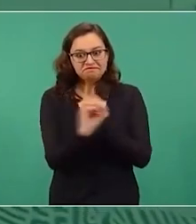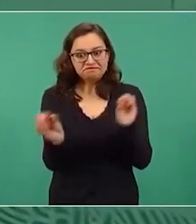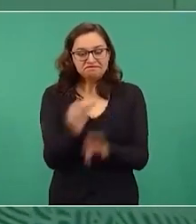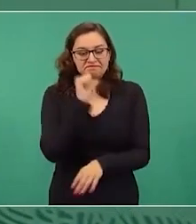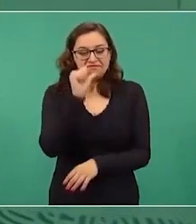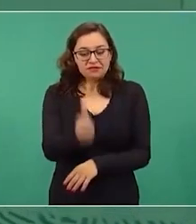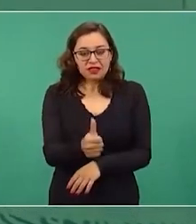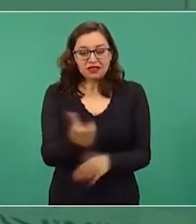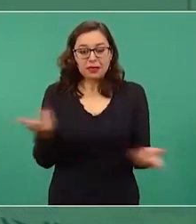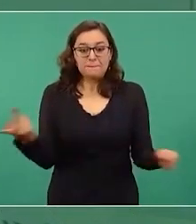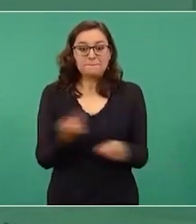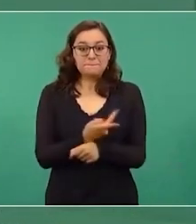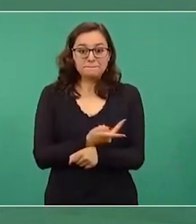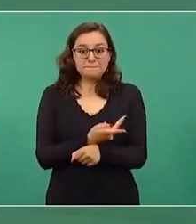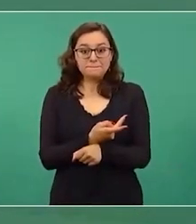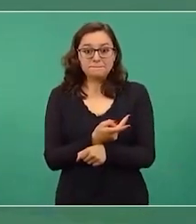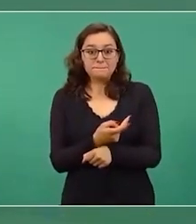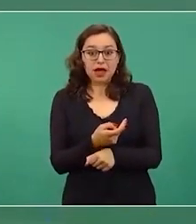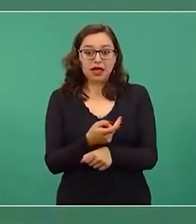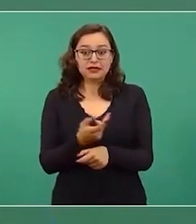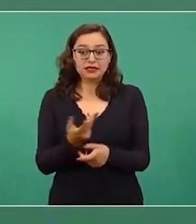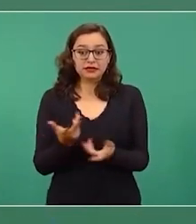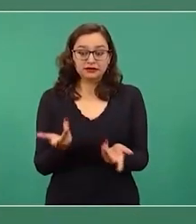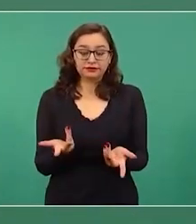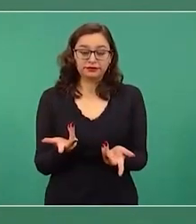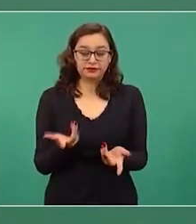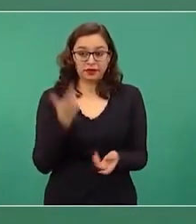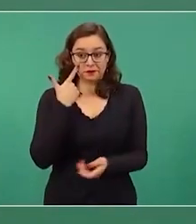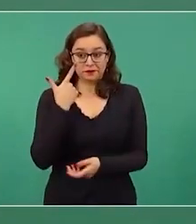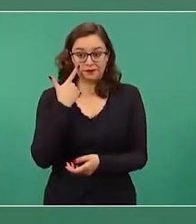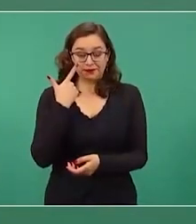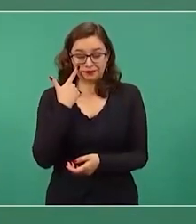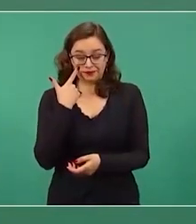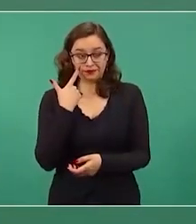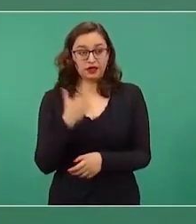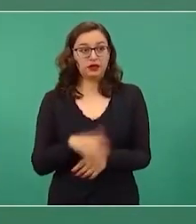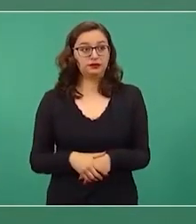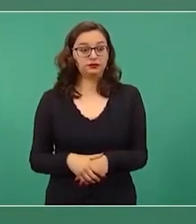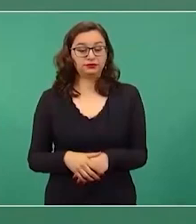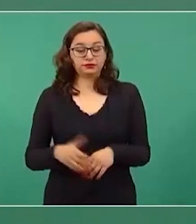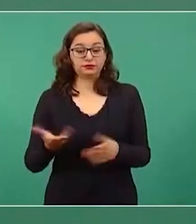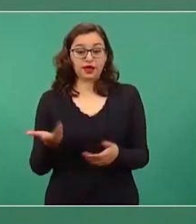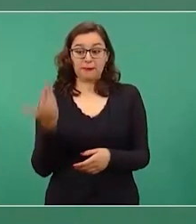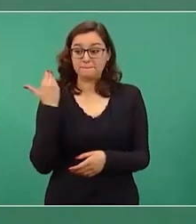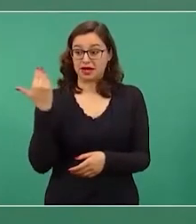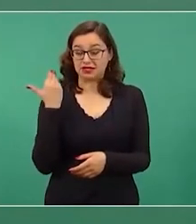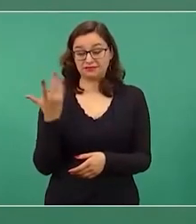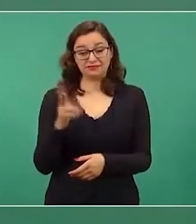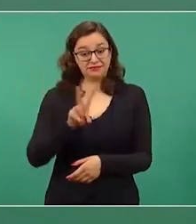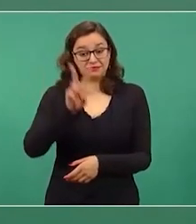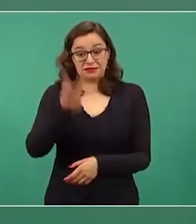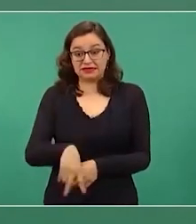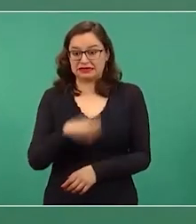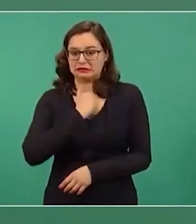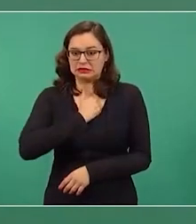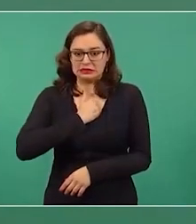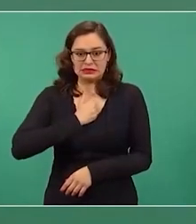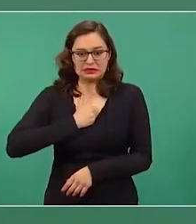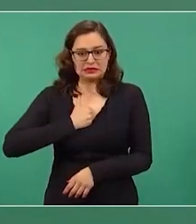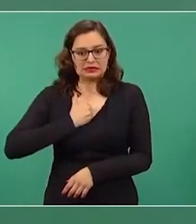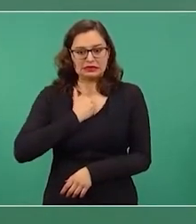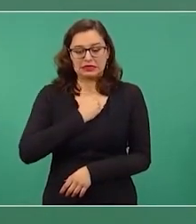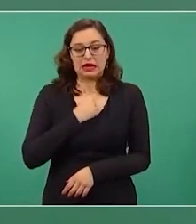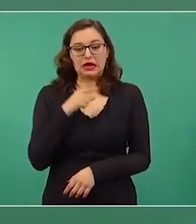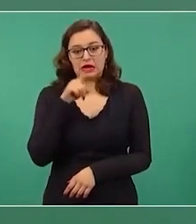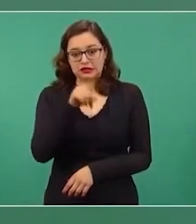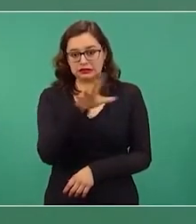¿qué pasó hace unos días? es un lamentable hecho en